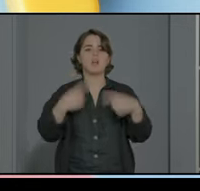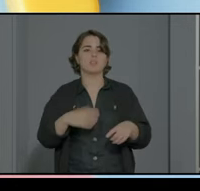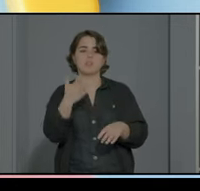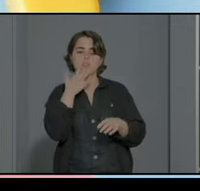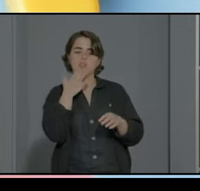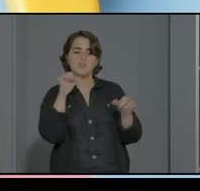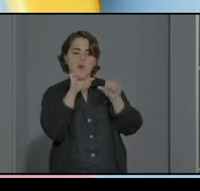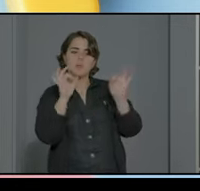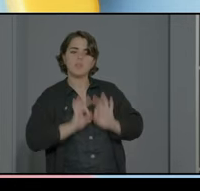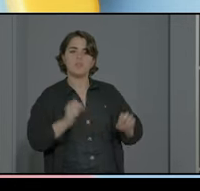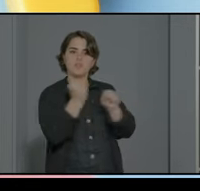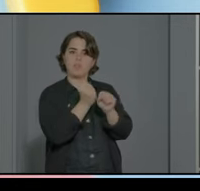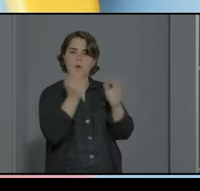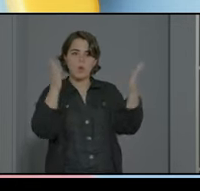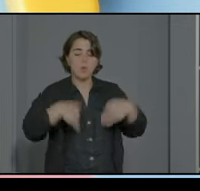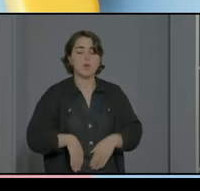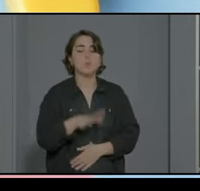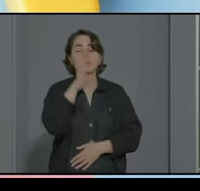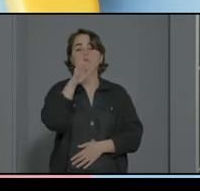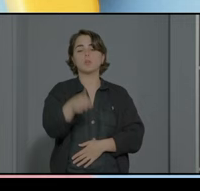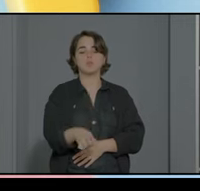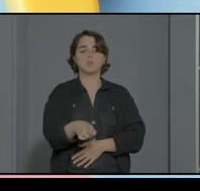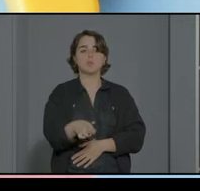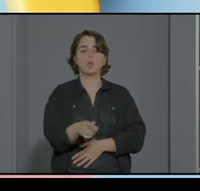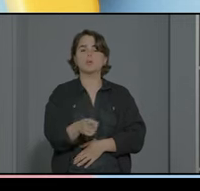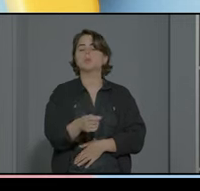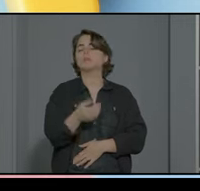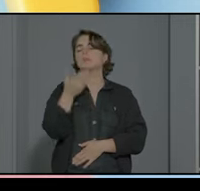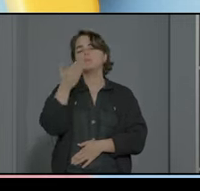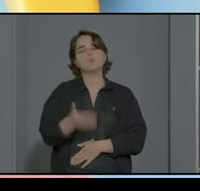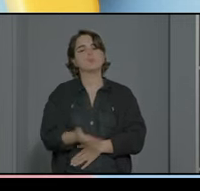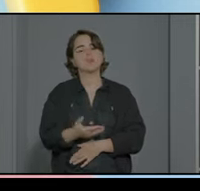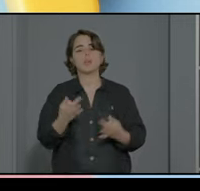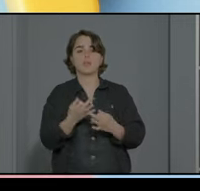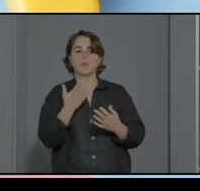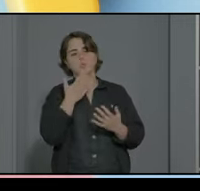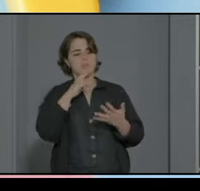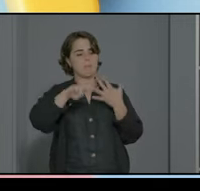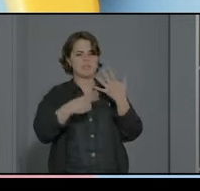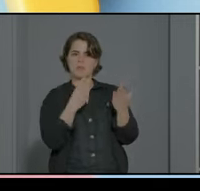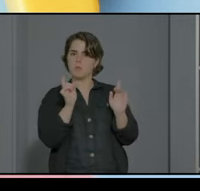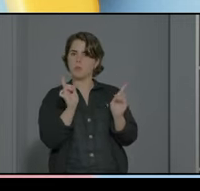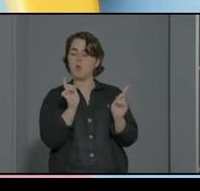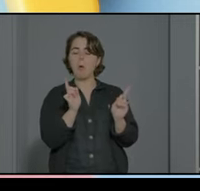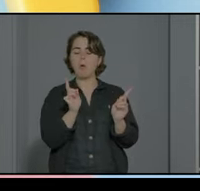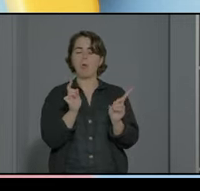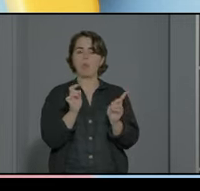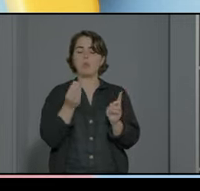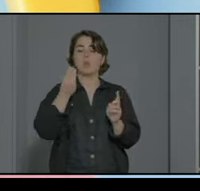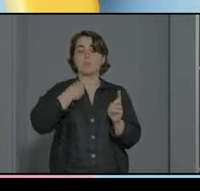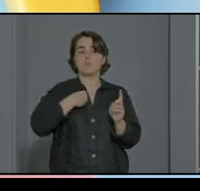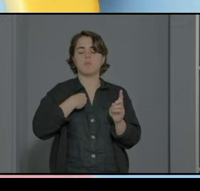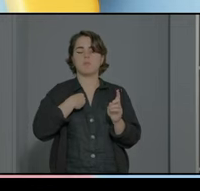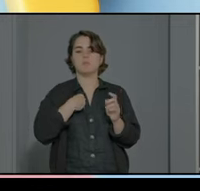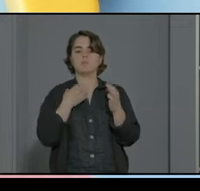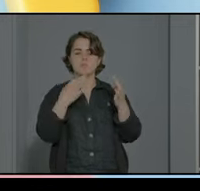trabajan en la específica y por eso es importantísimo que no sean invisibles aunque se trate de